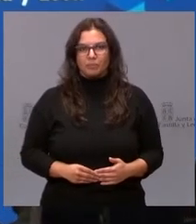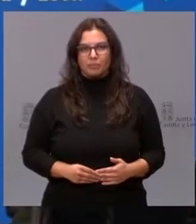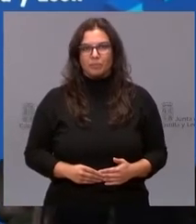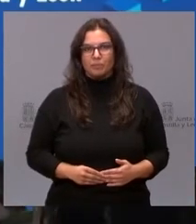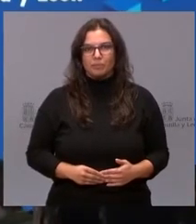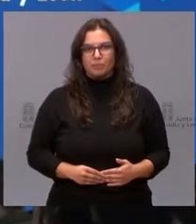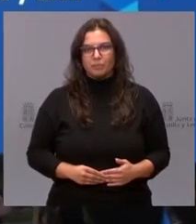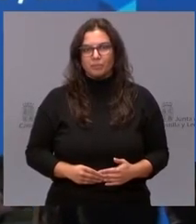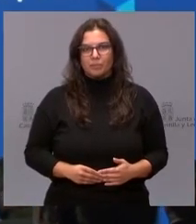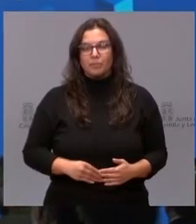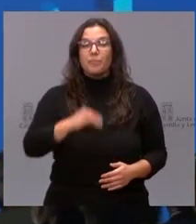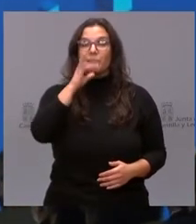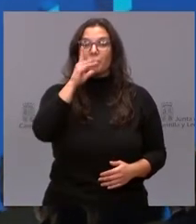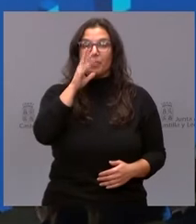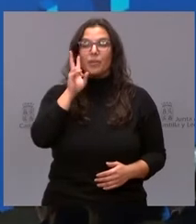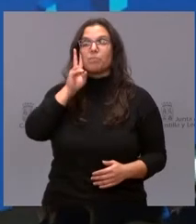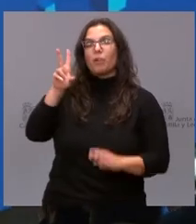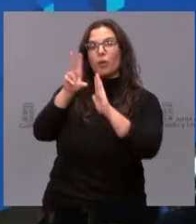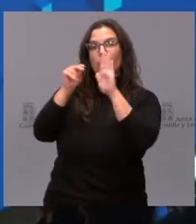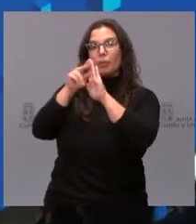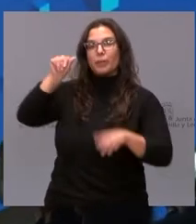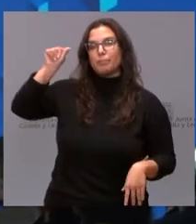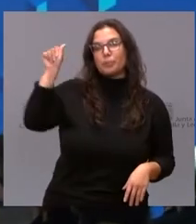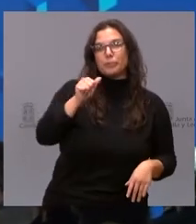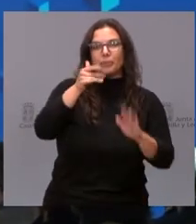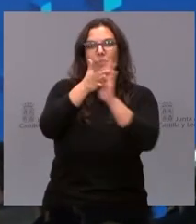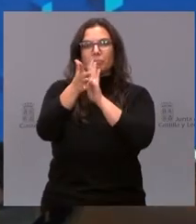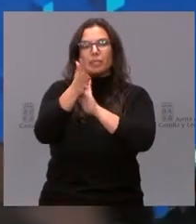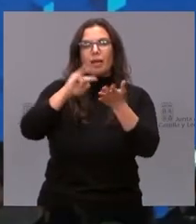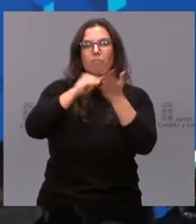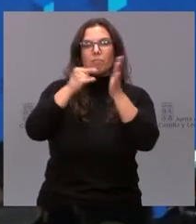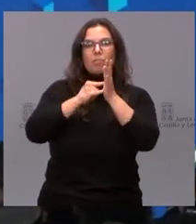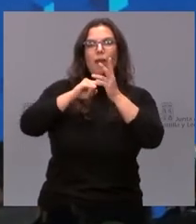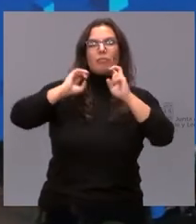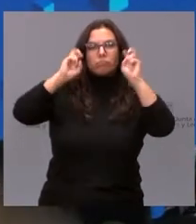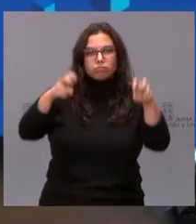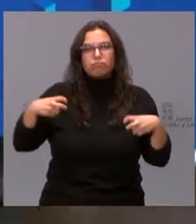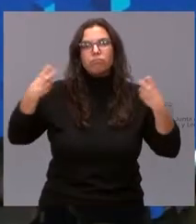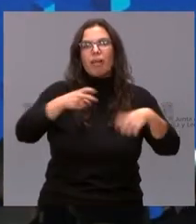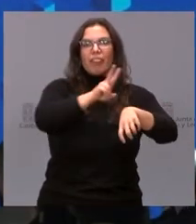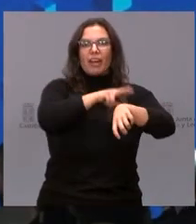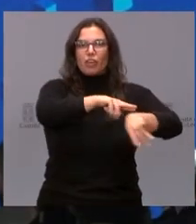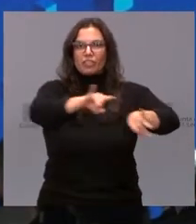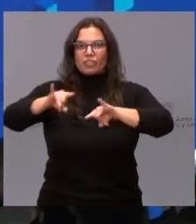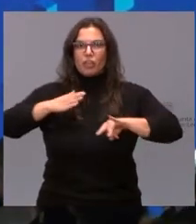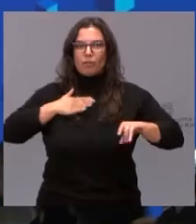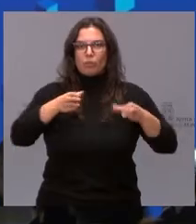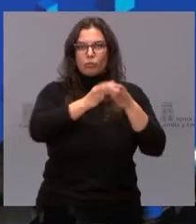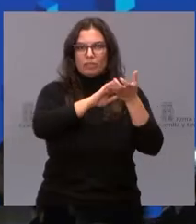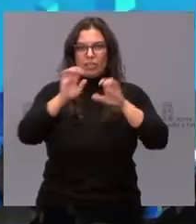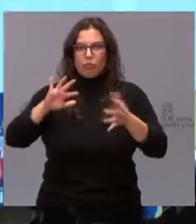Damos paso ahora a la proyección de un vídeo explicativo del plan de transformación de las delegaciones territoriales de la Junta de Castilla y León.